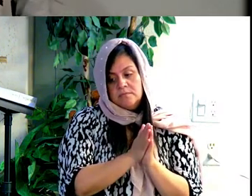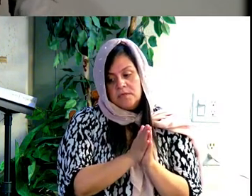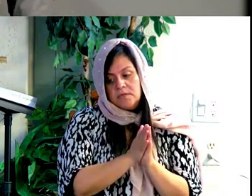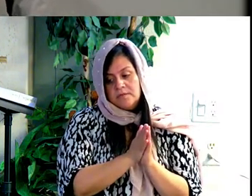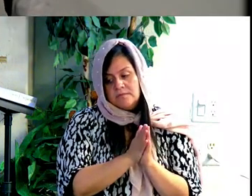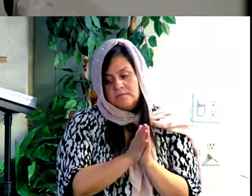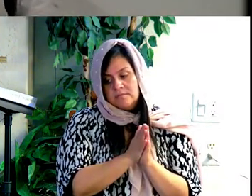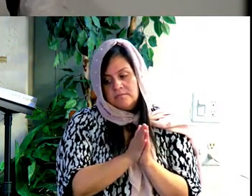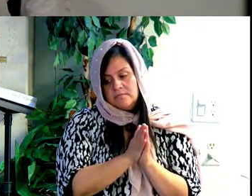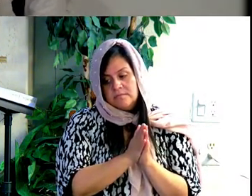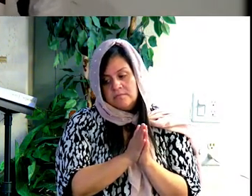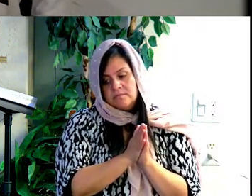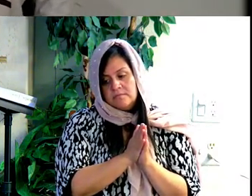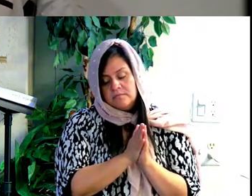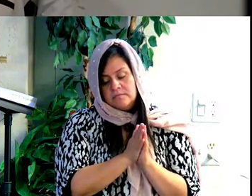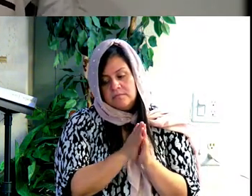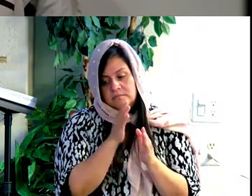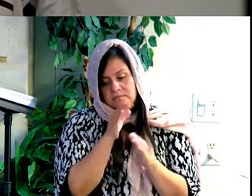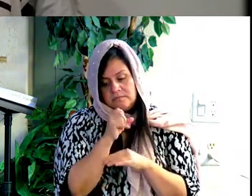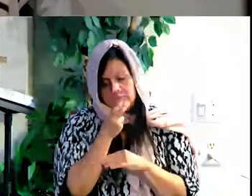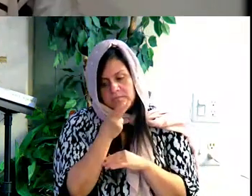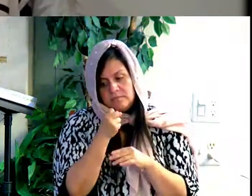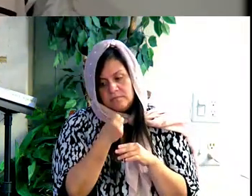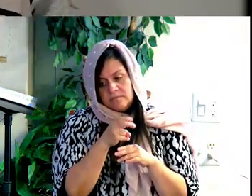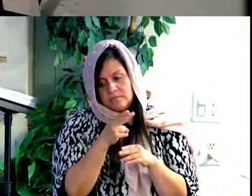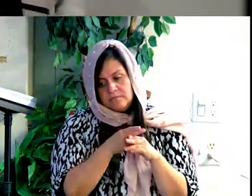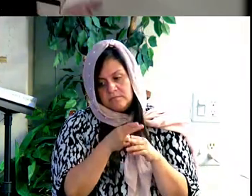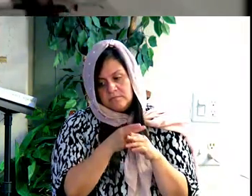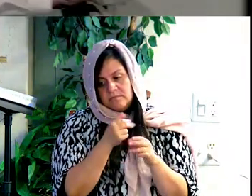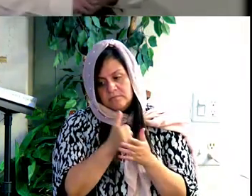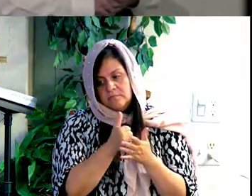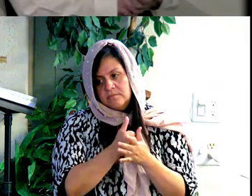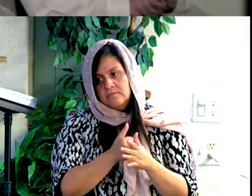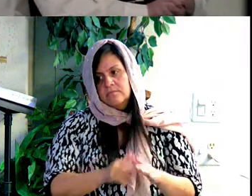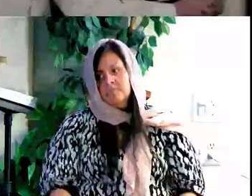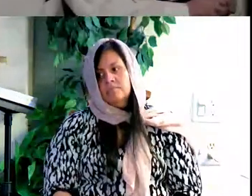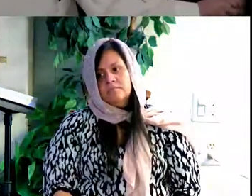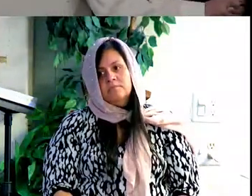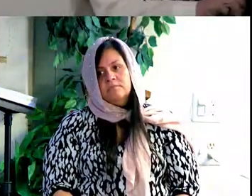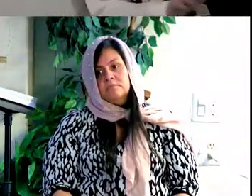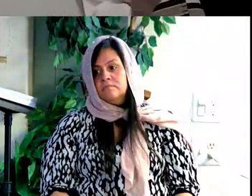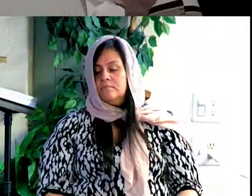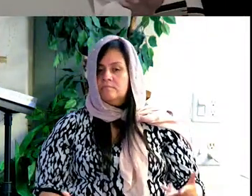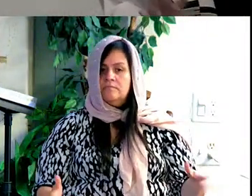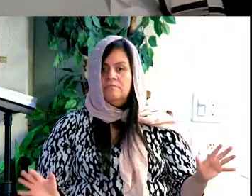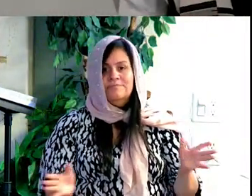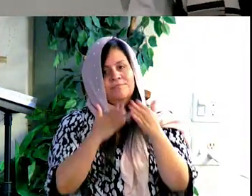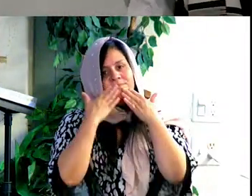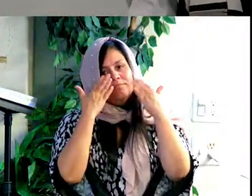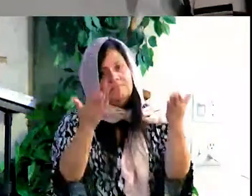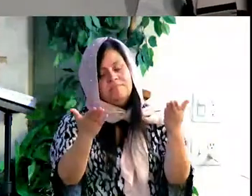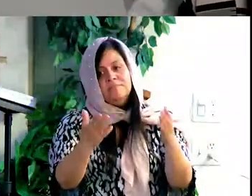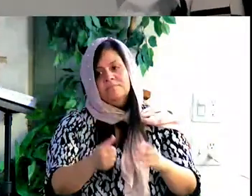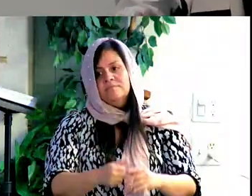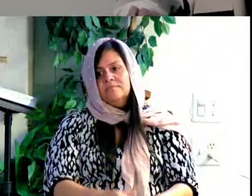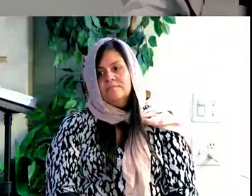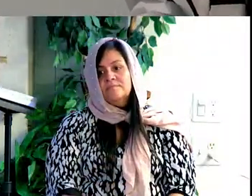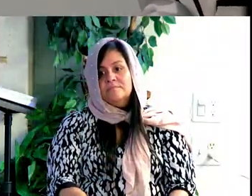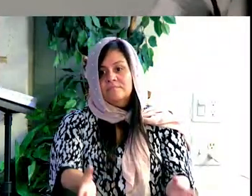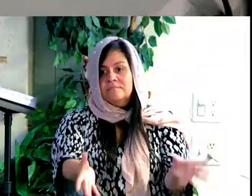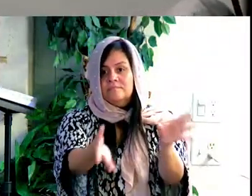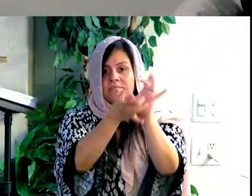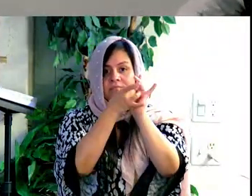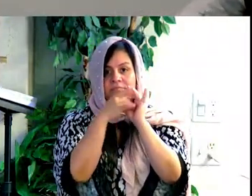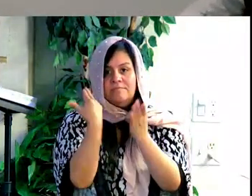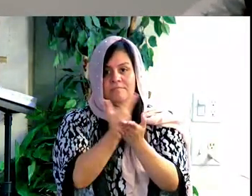Pidimos todas esas cosas en el nombre de Yeshua. Amén. Amén. Amén. Okay, let's close. Thanks. We had practiced after this, guys. Thanks for being with us here on YouTube.